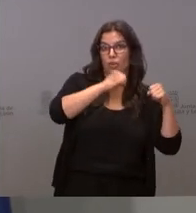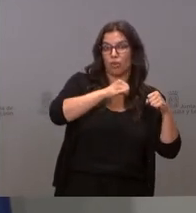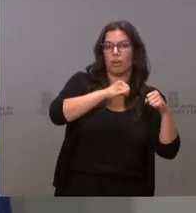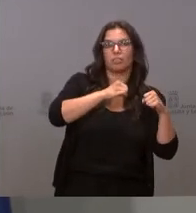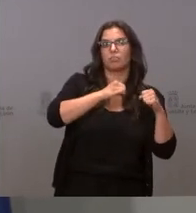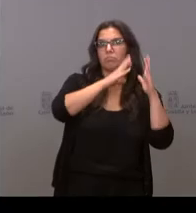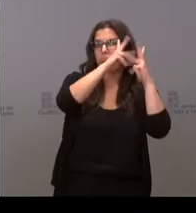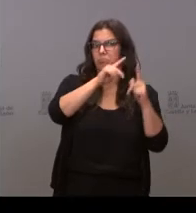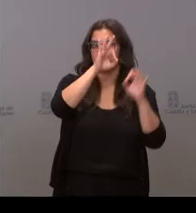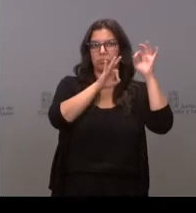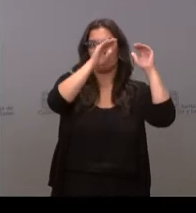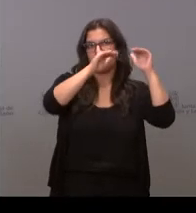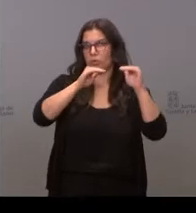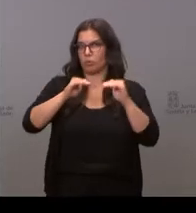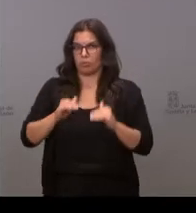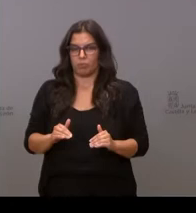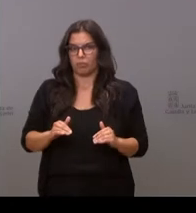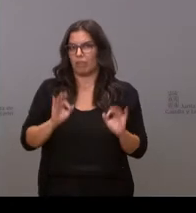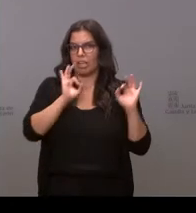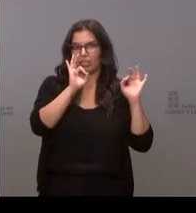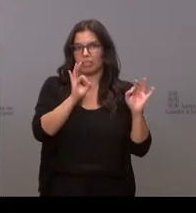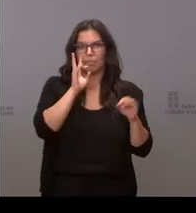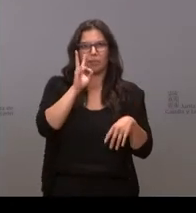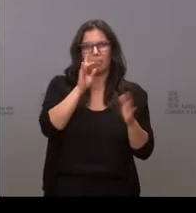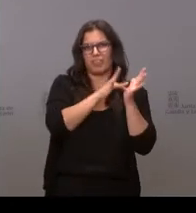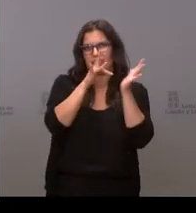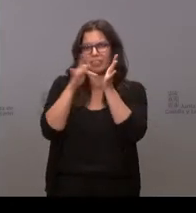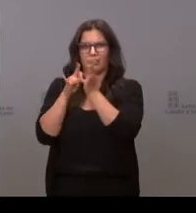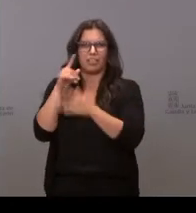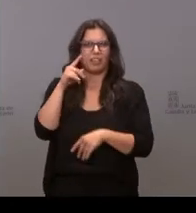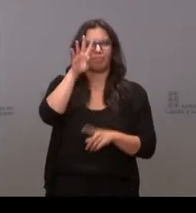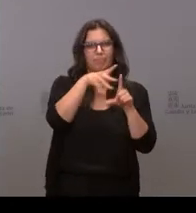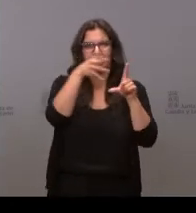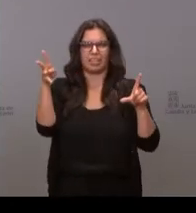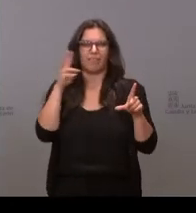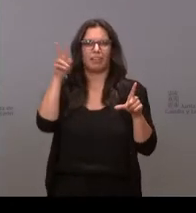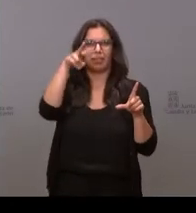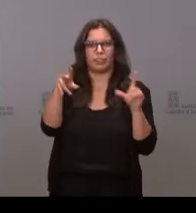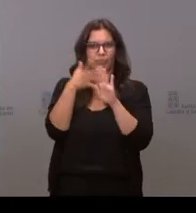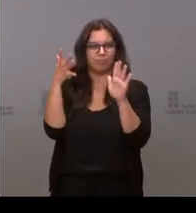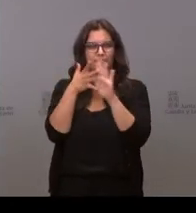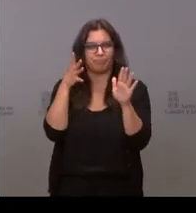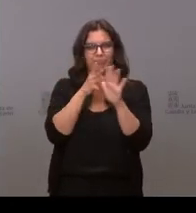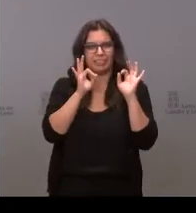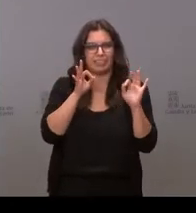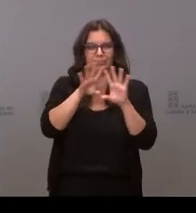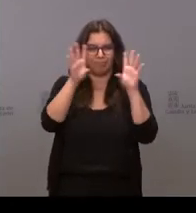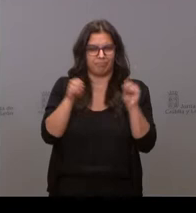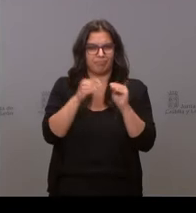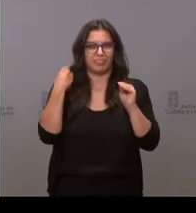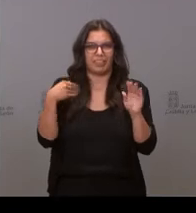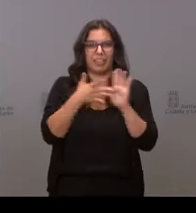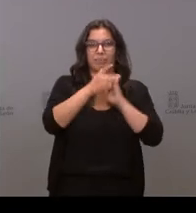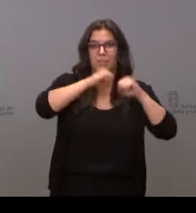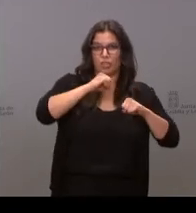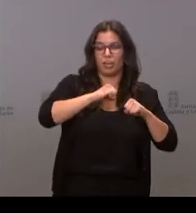-59 63 hoy 43 en la franja 40-49 101 hoy 64 y en la franja 30